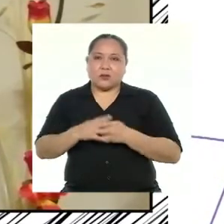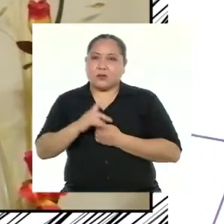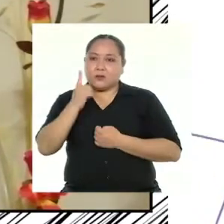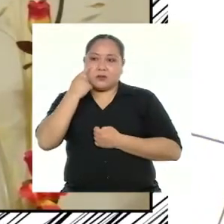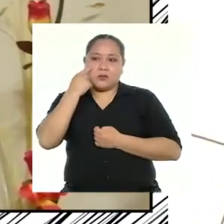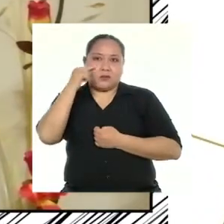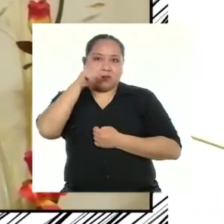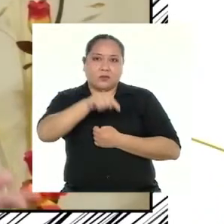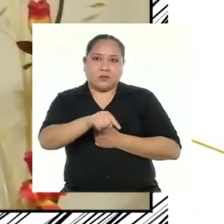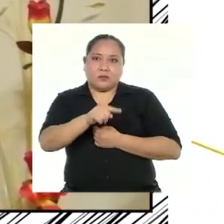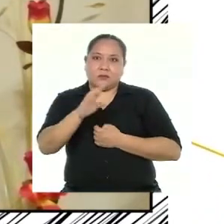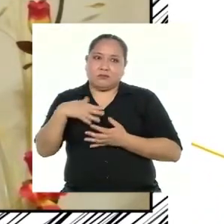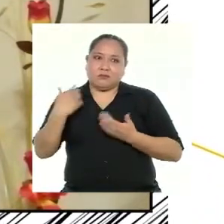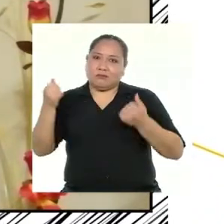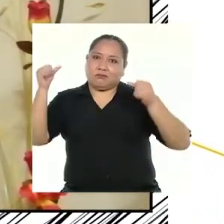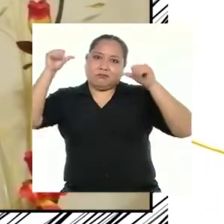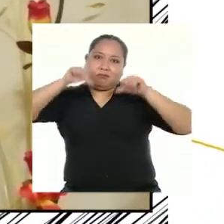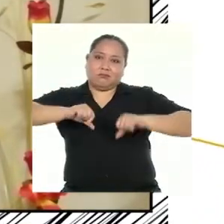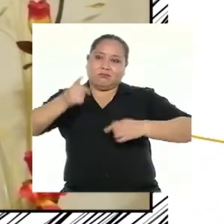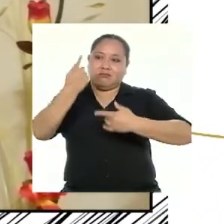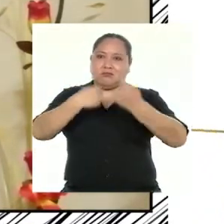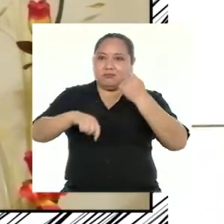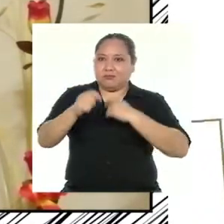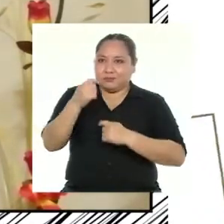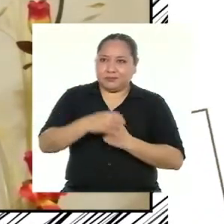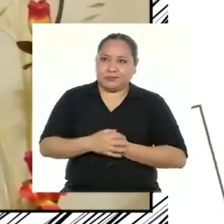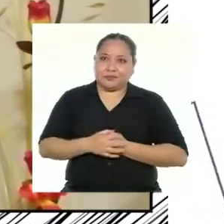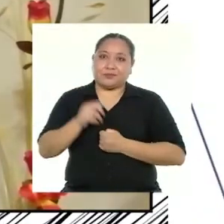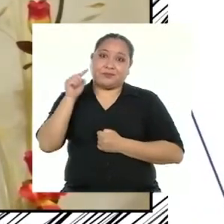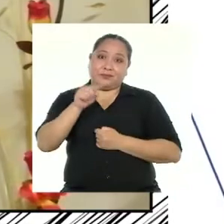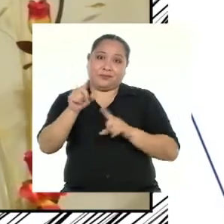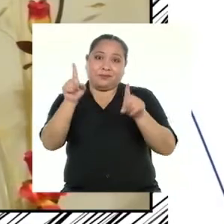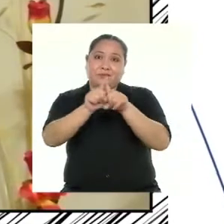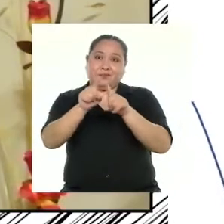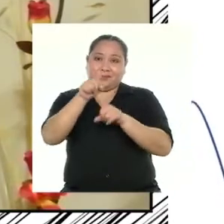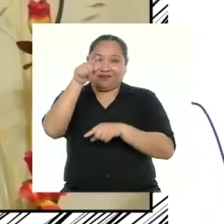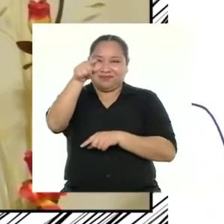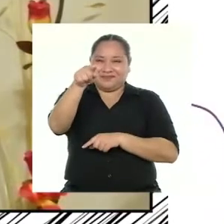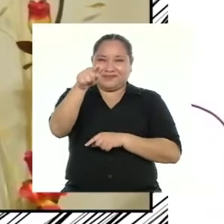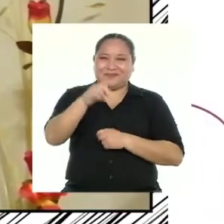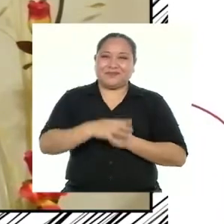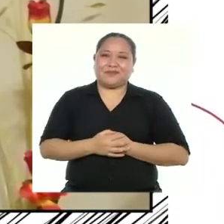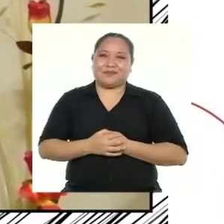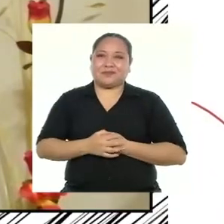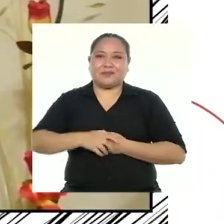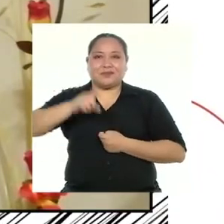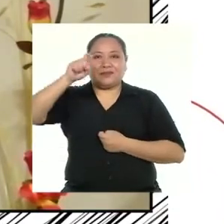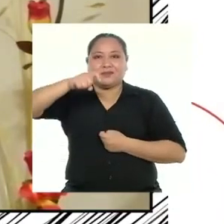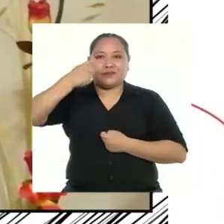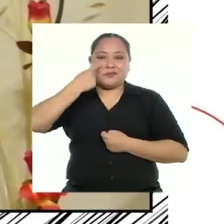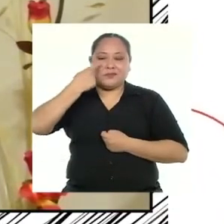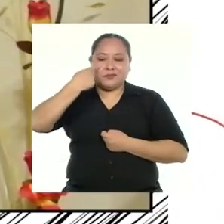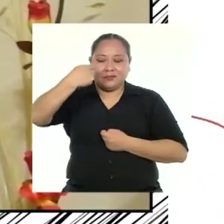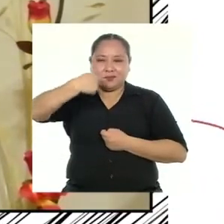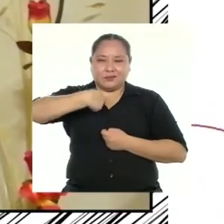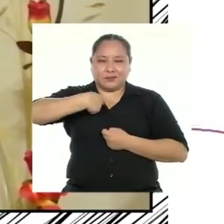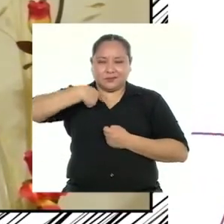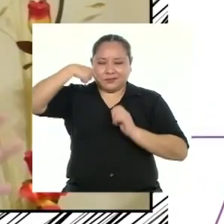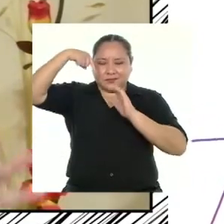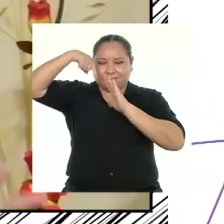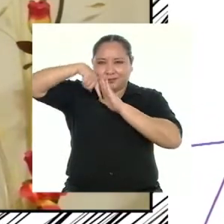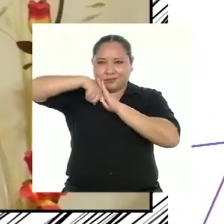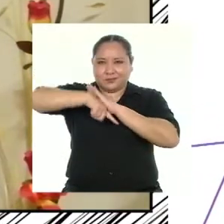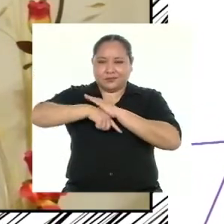esto, podemos fracasar en la venta. Esto también va para ti. Debes conocerte a detalle tanto